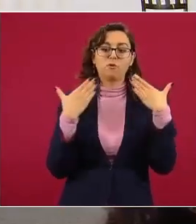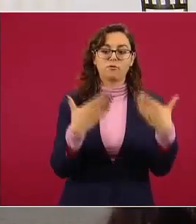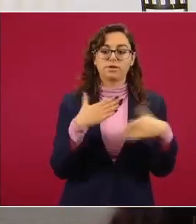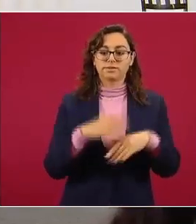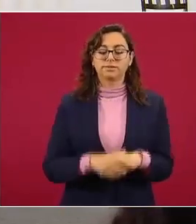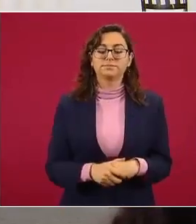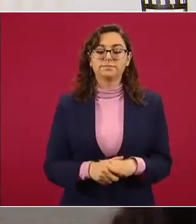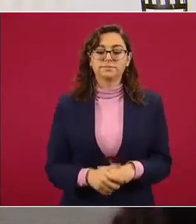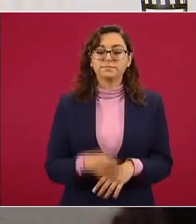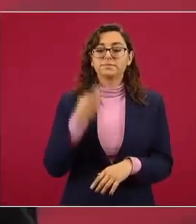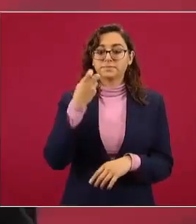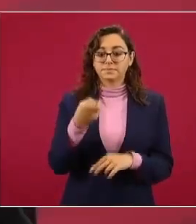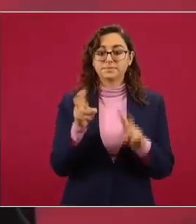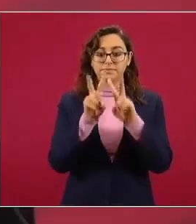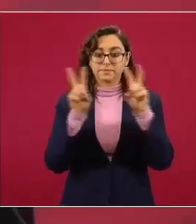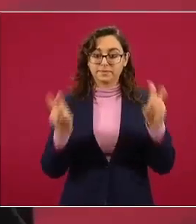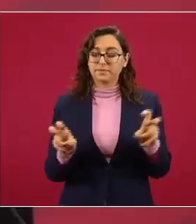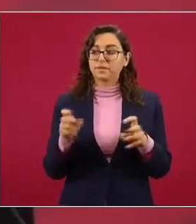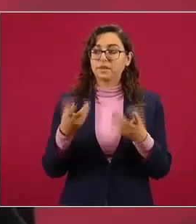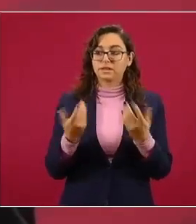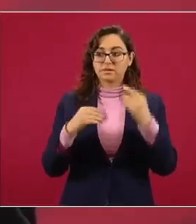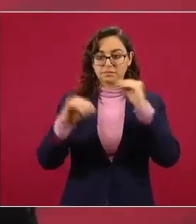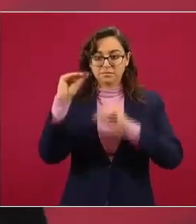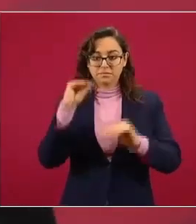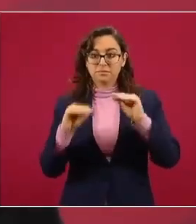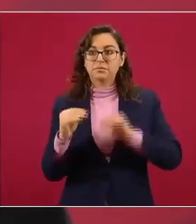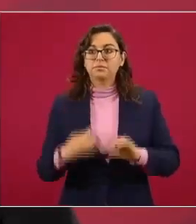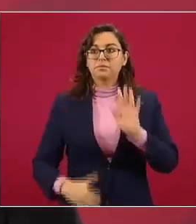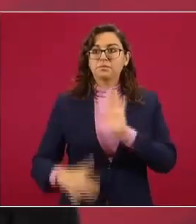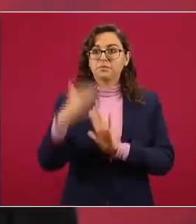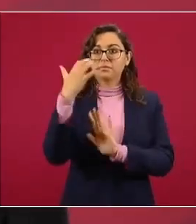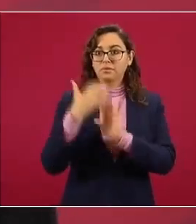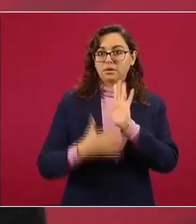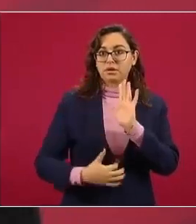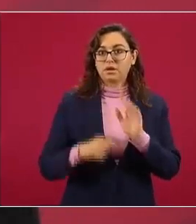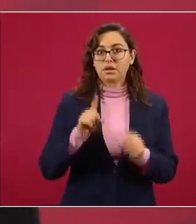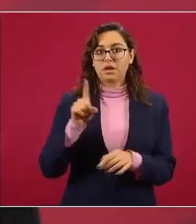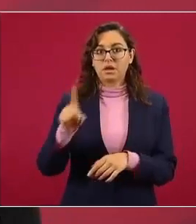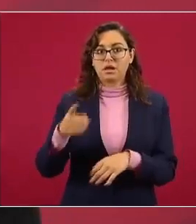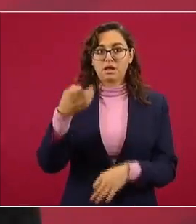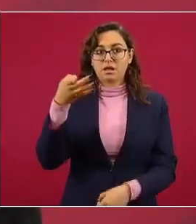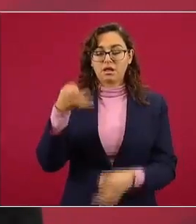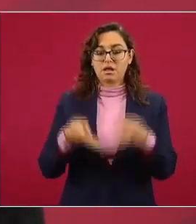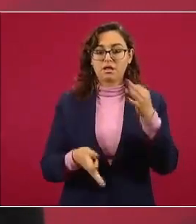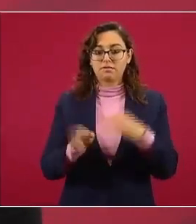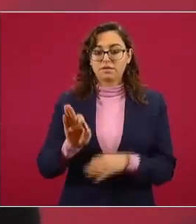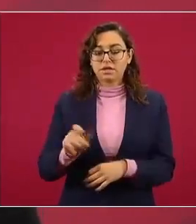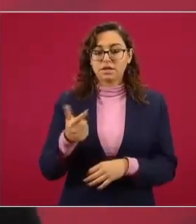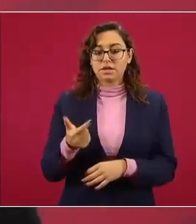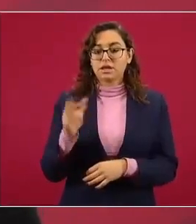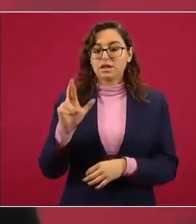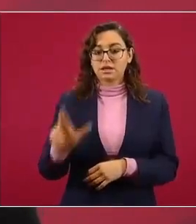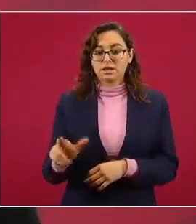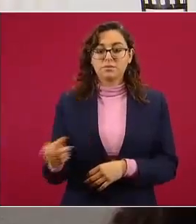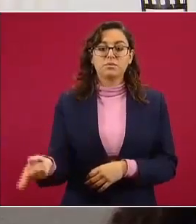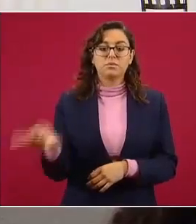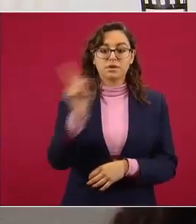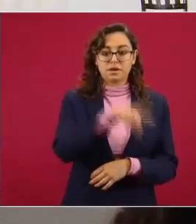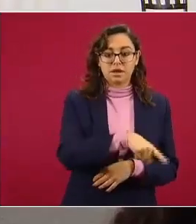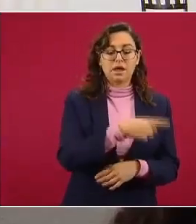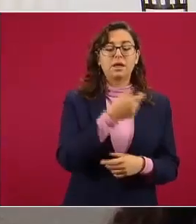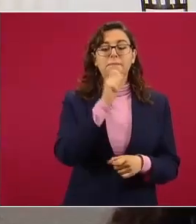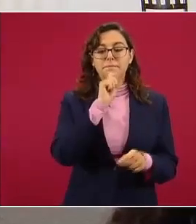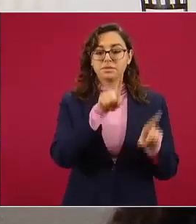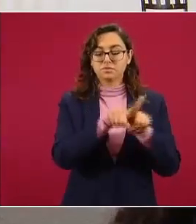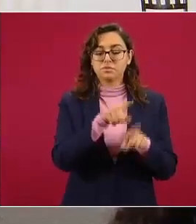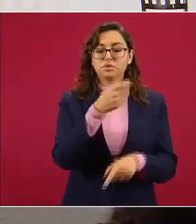emitido por la Fiscalía General de la República encabezada por el doctor Gertz y la Fiscalía de los Estados Unidos encabezada por William